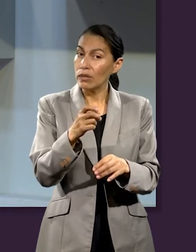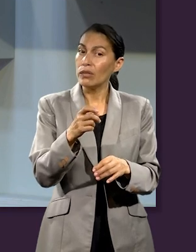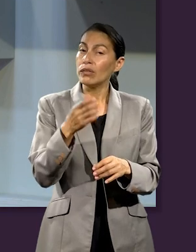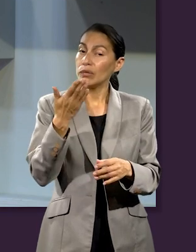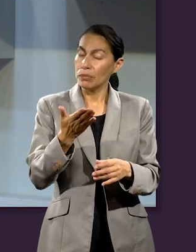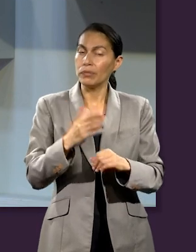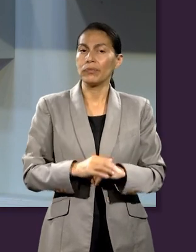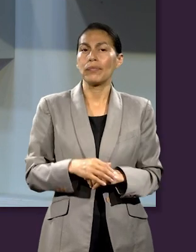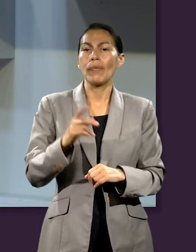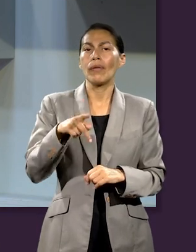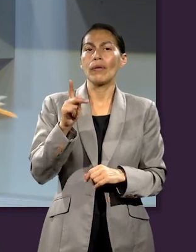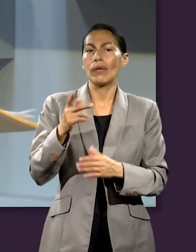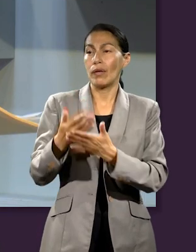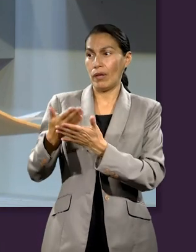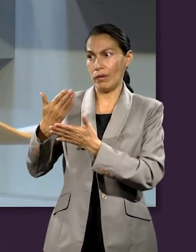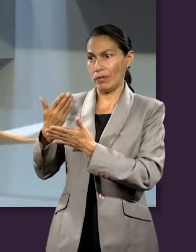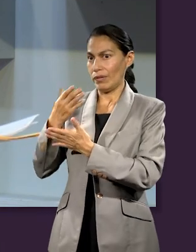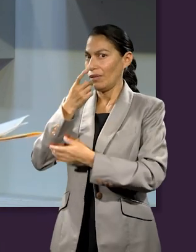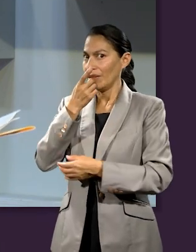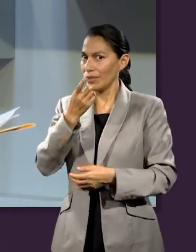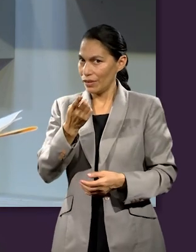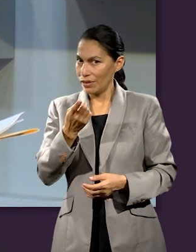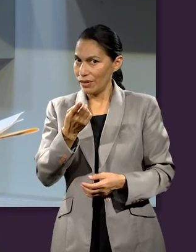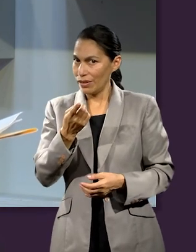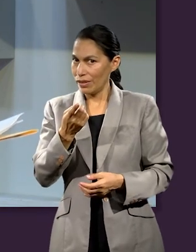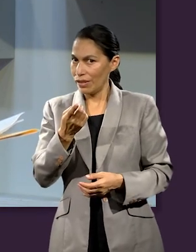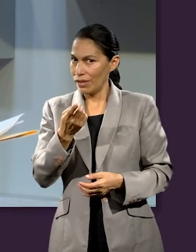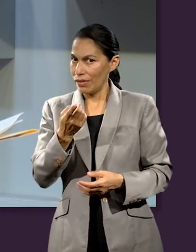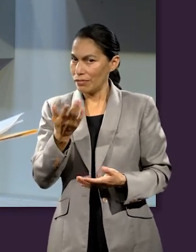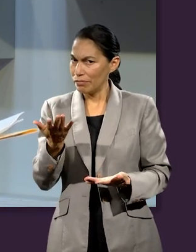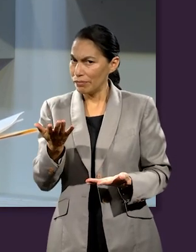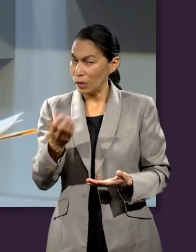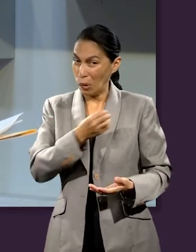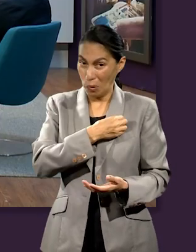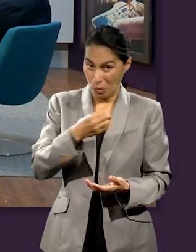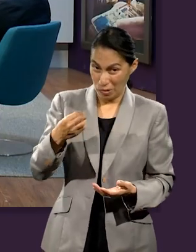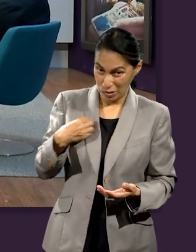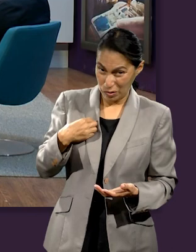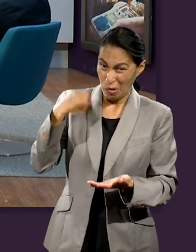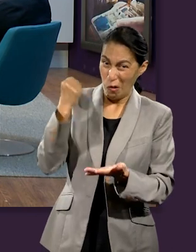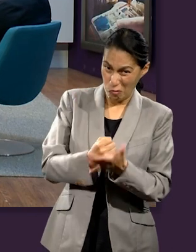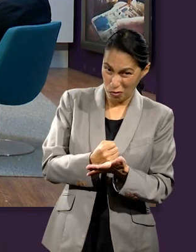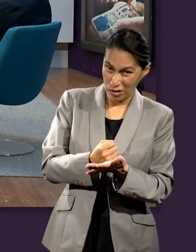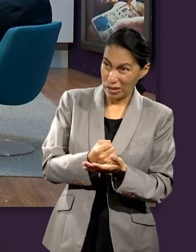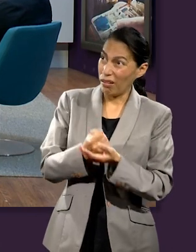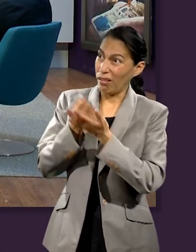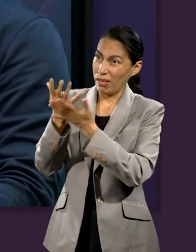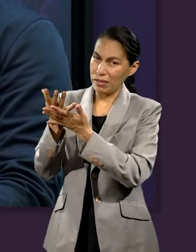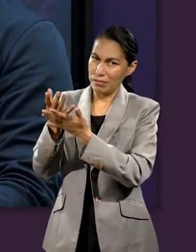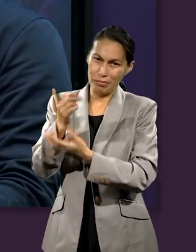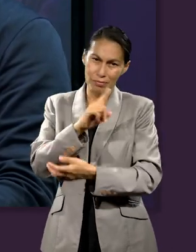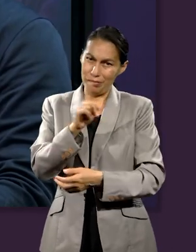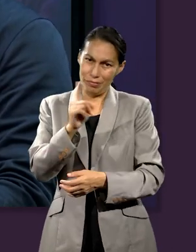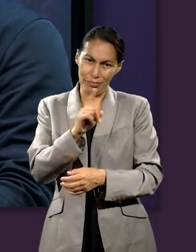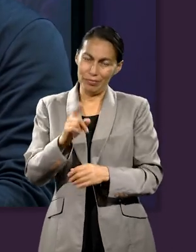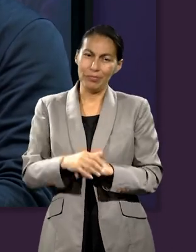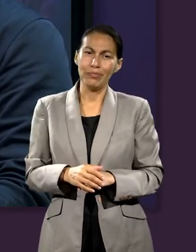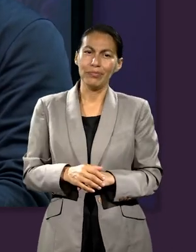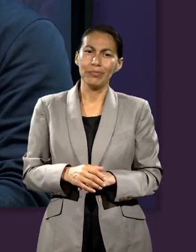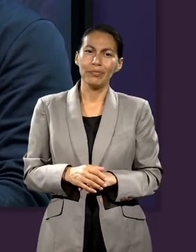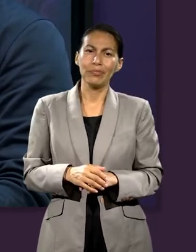un requisito, pero sin lo que usted decía, mencionaba hace rato. No es una obligación por cumplir,